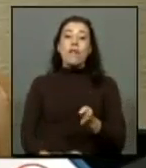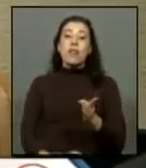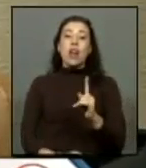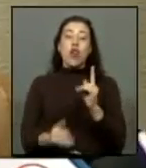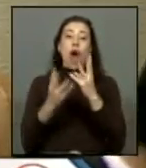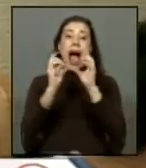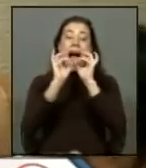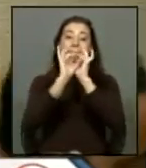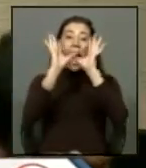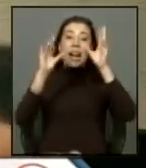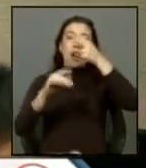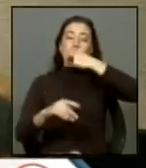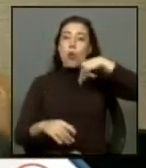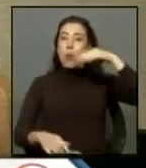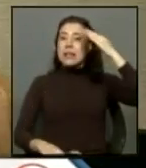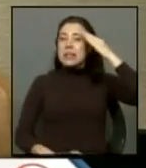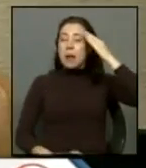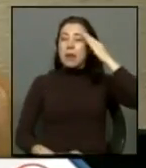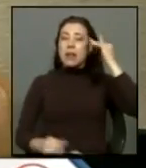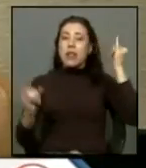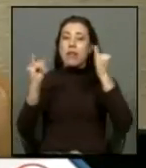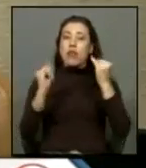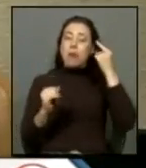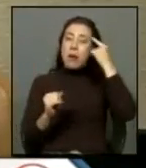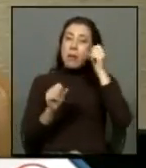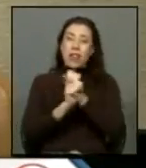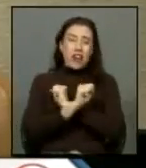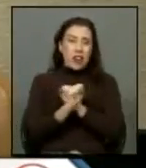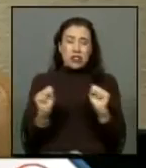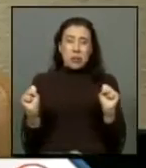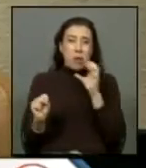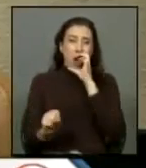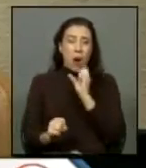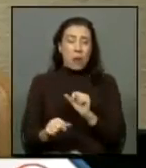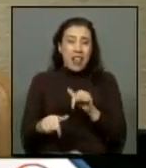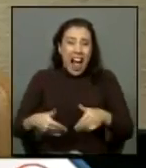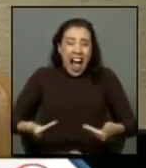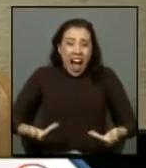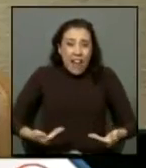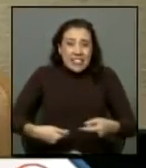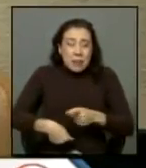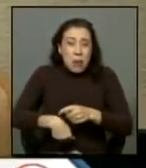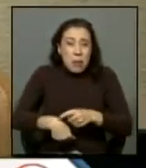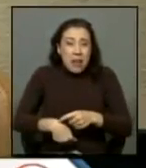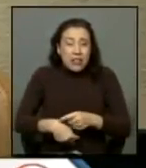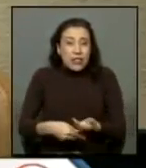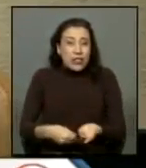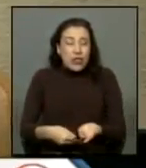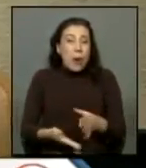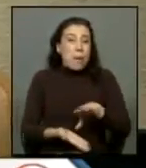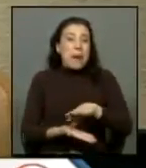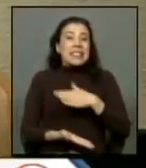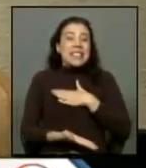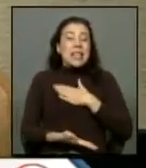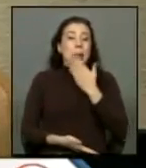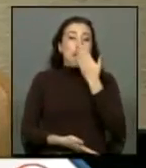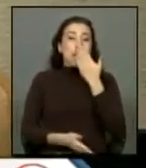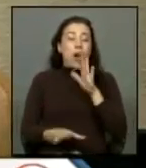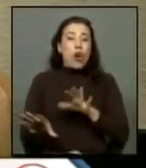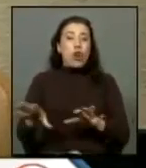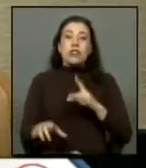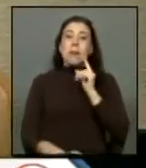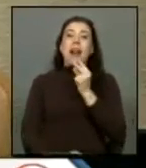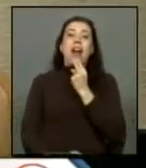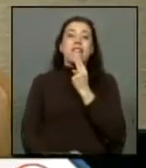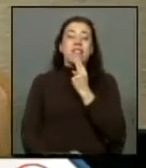despejado nuestra conciencia de prejuicios que son insostenibles a estas alturas de la vida en un país que busca una mejor condición para